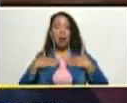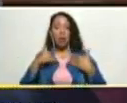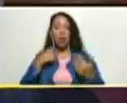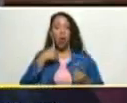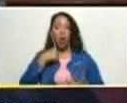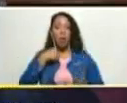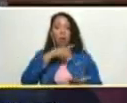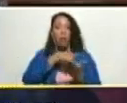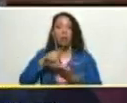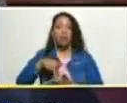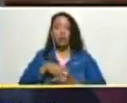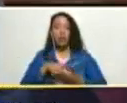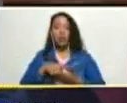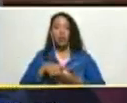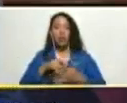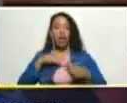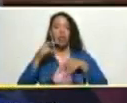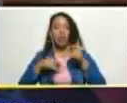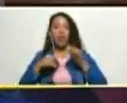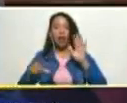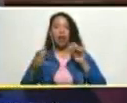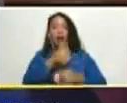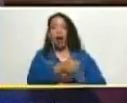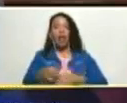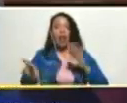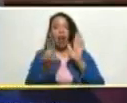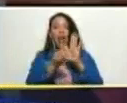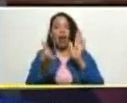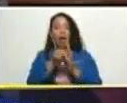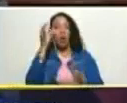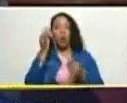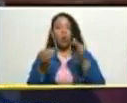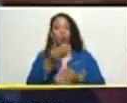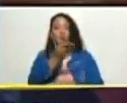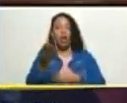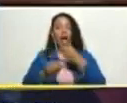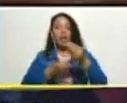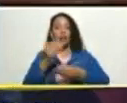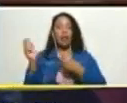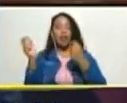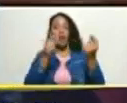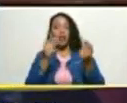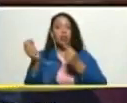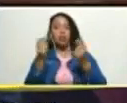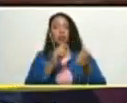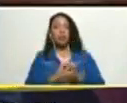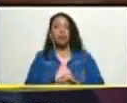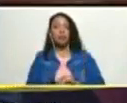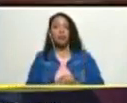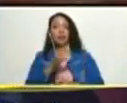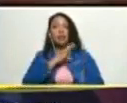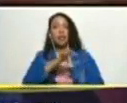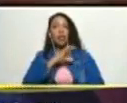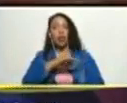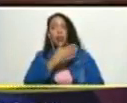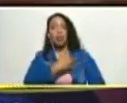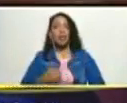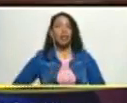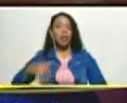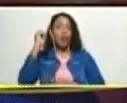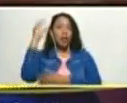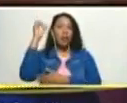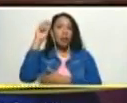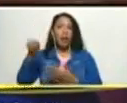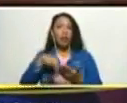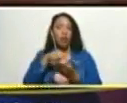activo de cada ley de cada instrumento jurídico que ustedes estén debatiendo señor presidente de la asamblea nacional por